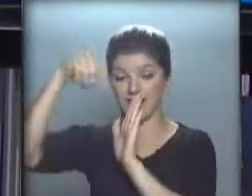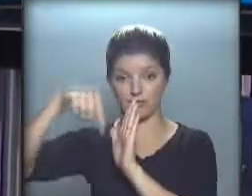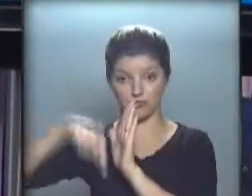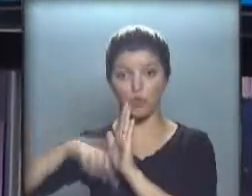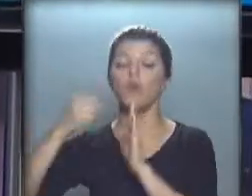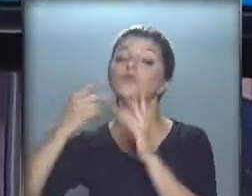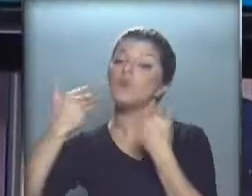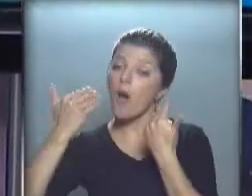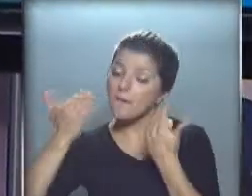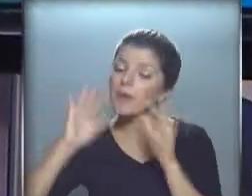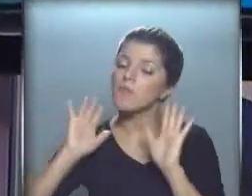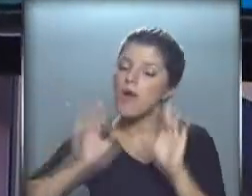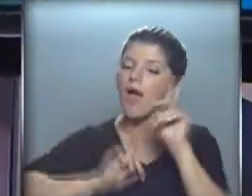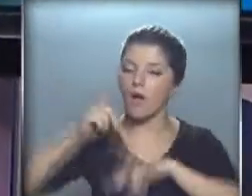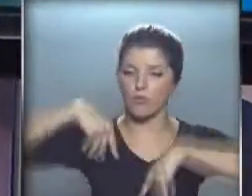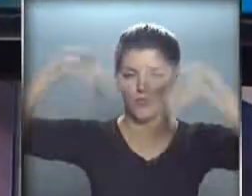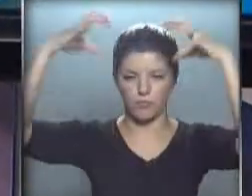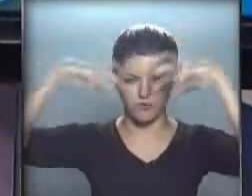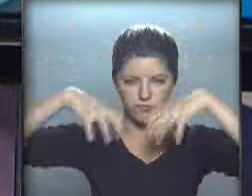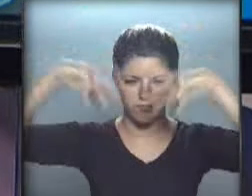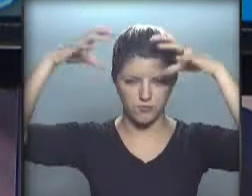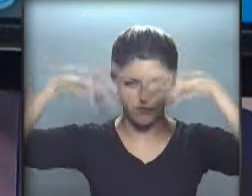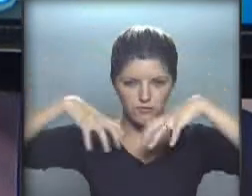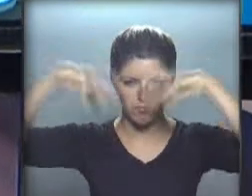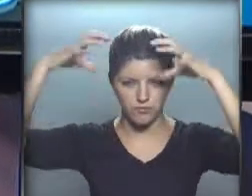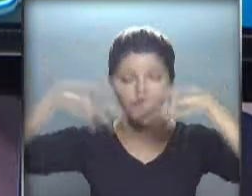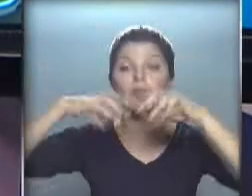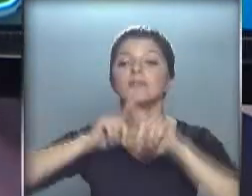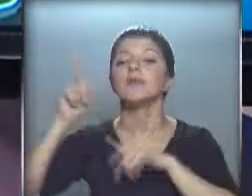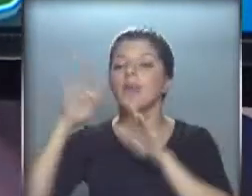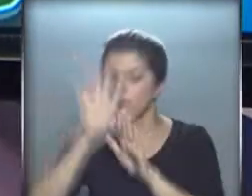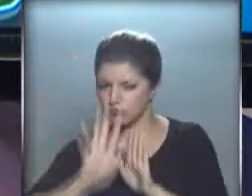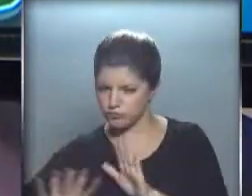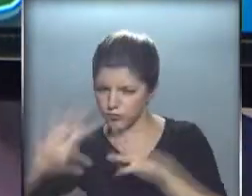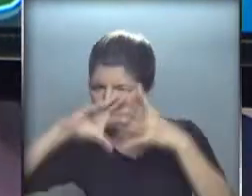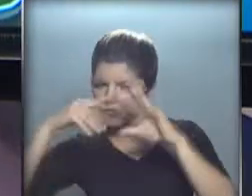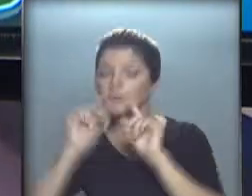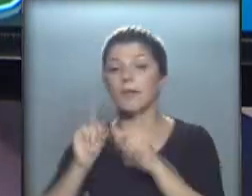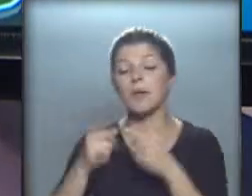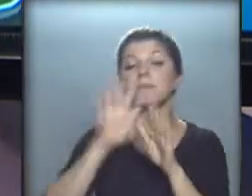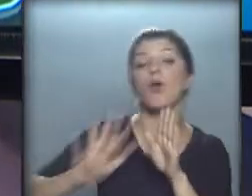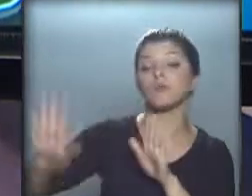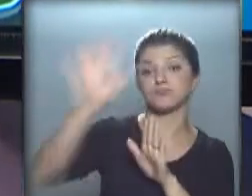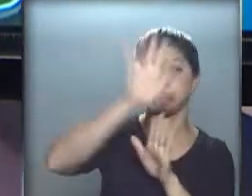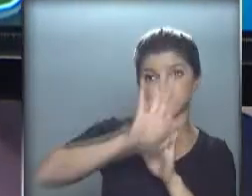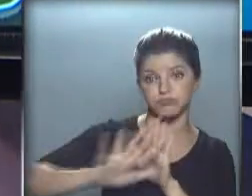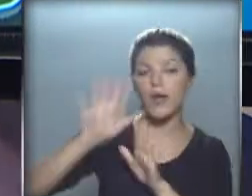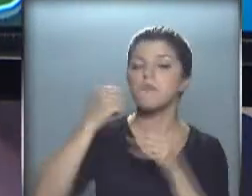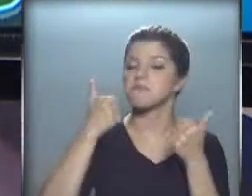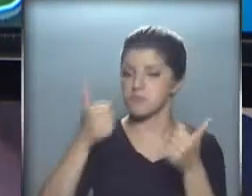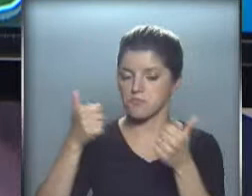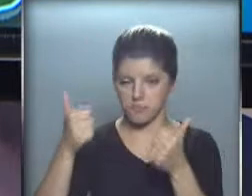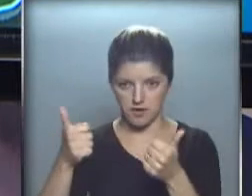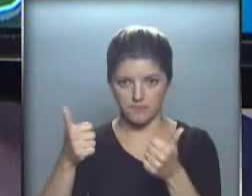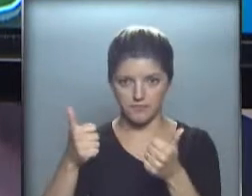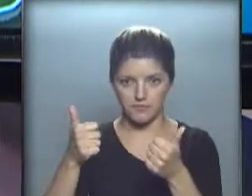posibilidad todavía de algunos chaparrones en forma muy aislada, mucha nubosidad en el sur de Buenos Aires. En el resto de la pampa húmeda, buen tiempo. Ya